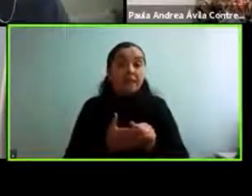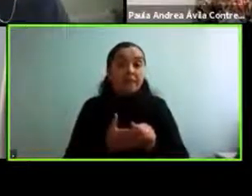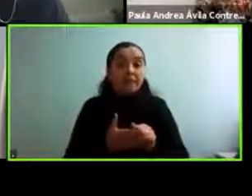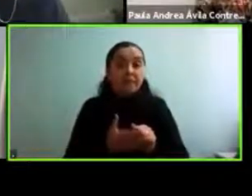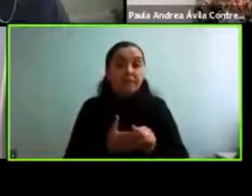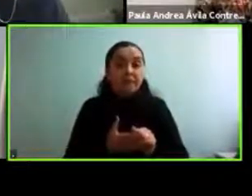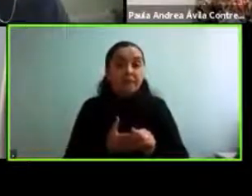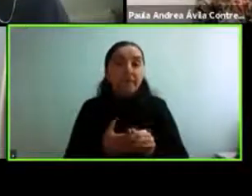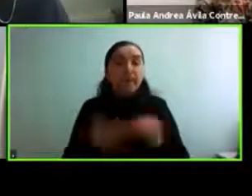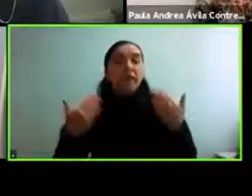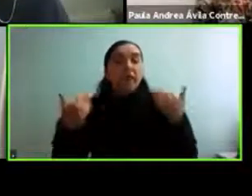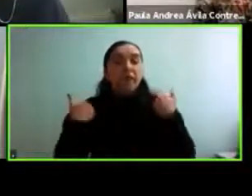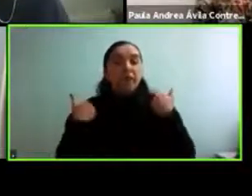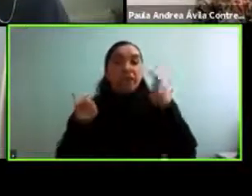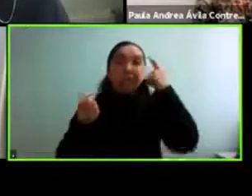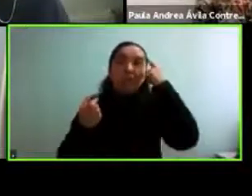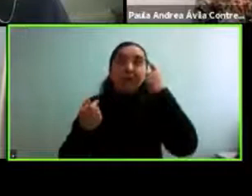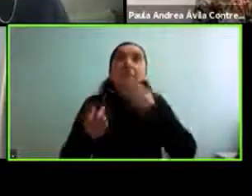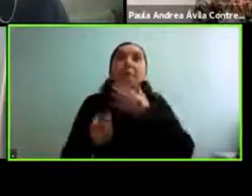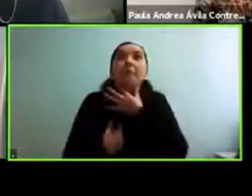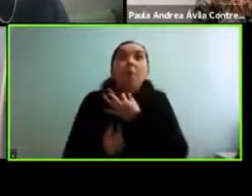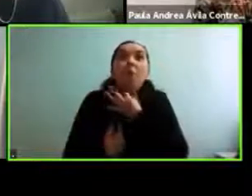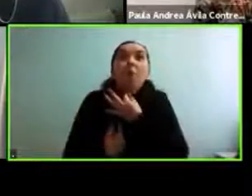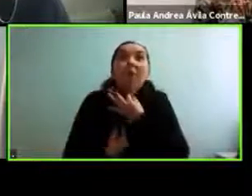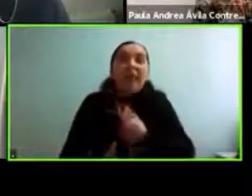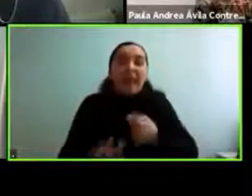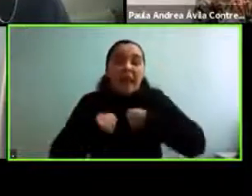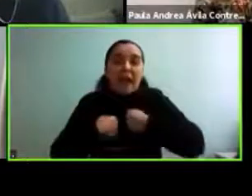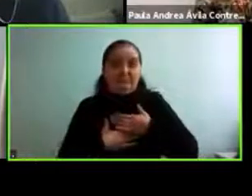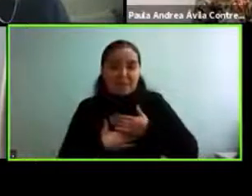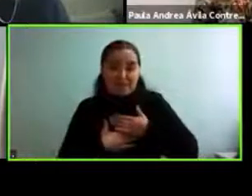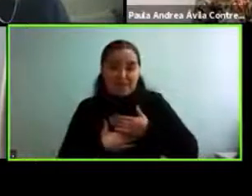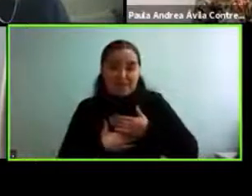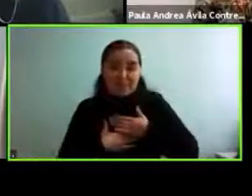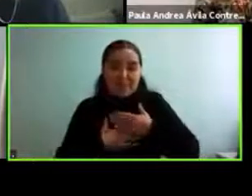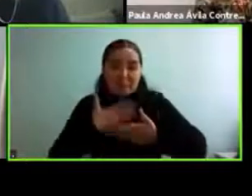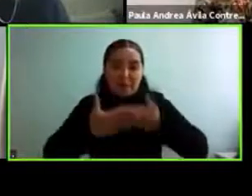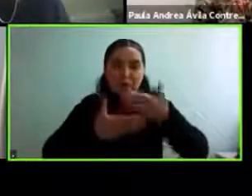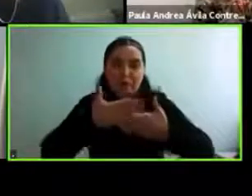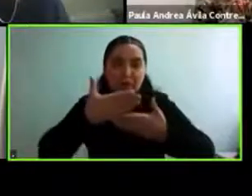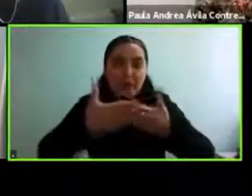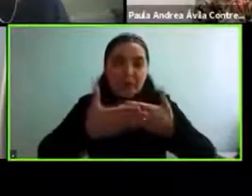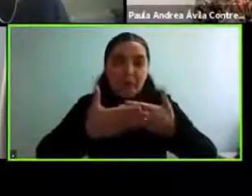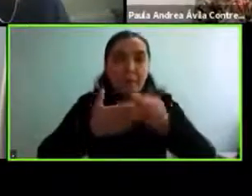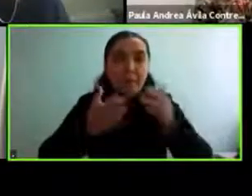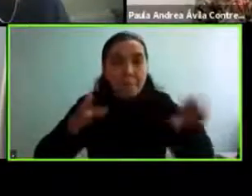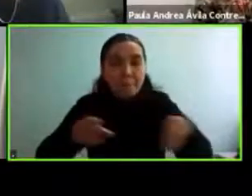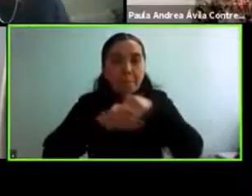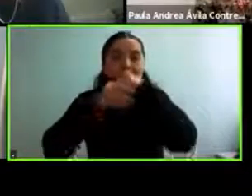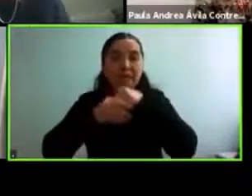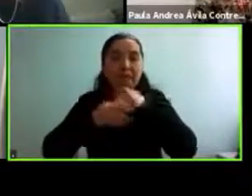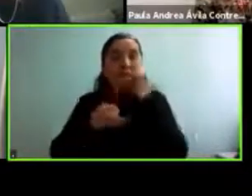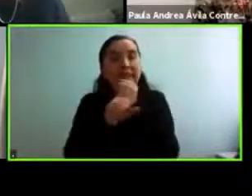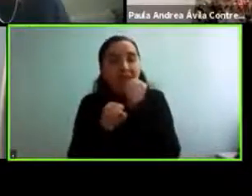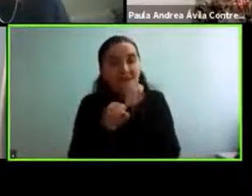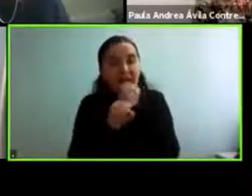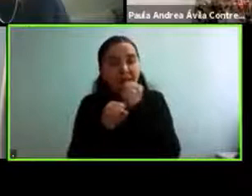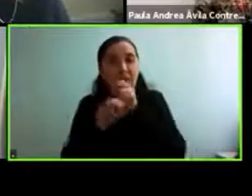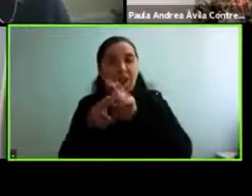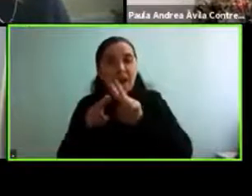que poner el ejercicio de decir qué es que me gustaría a mí en este proceso yo creo que parte de la labor que ha hecho Agnieszka es un poco eso